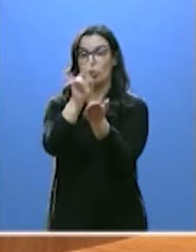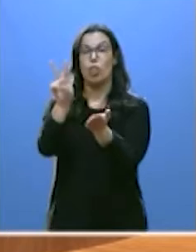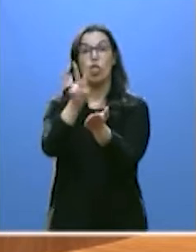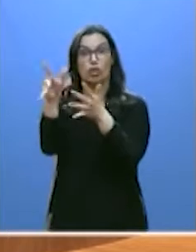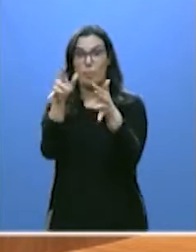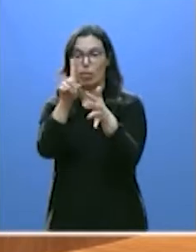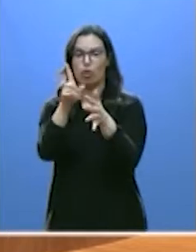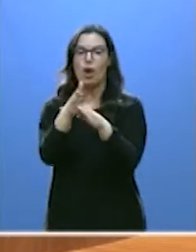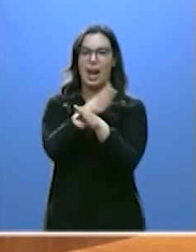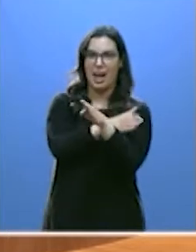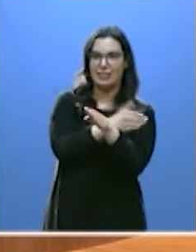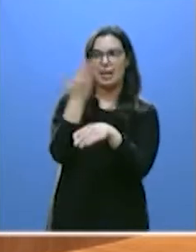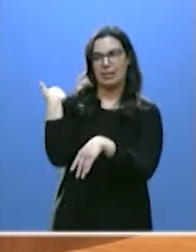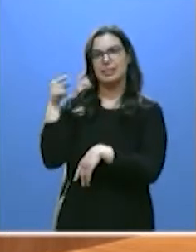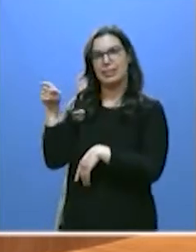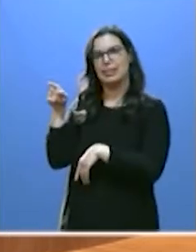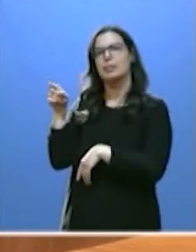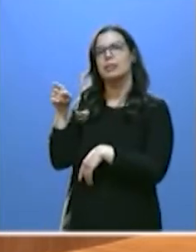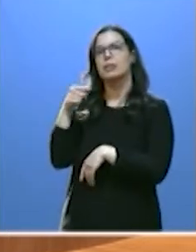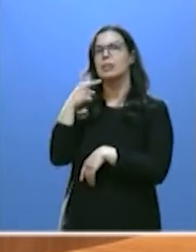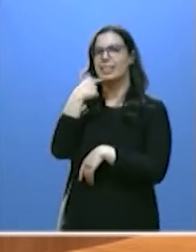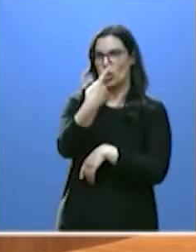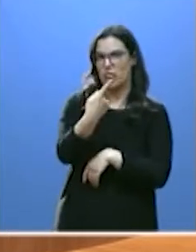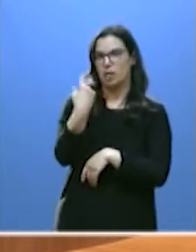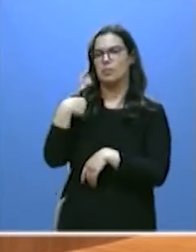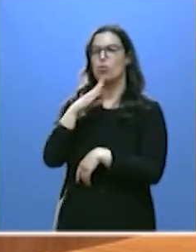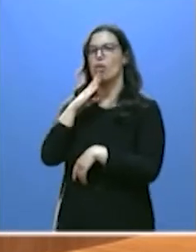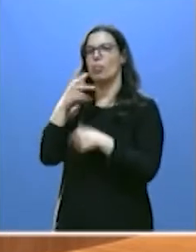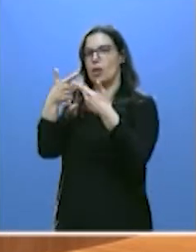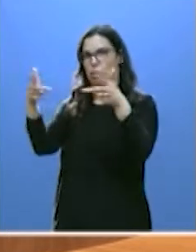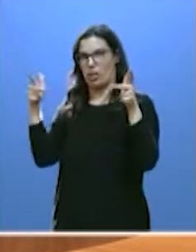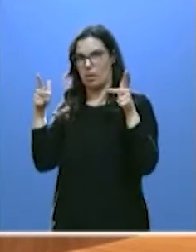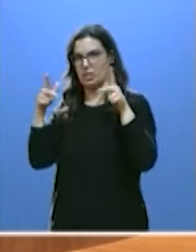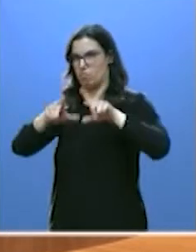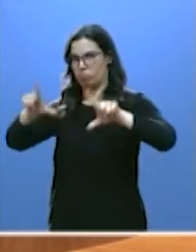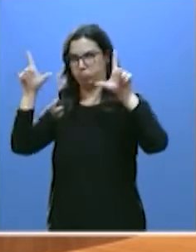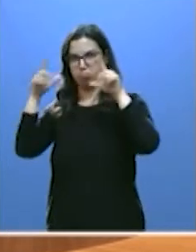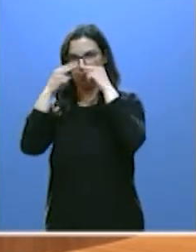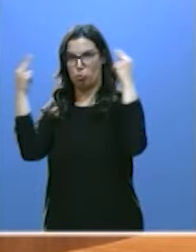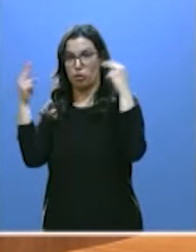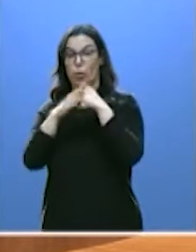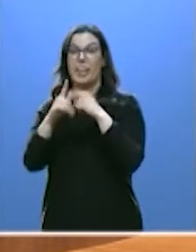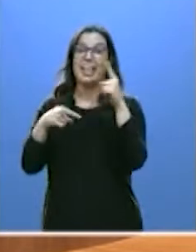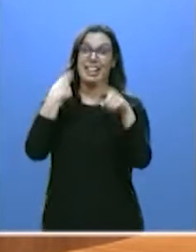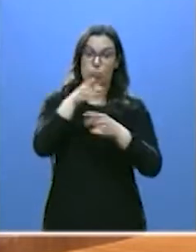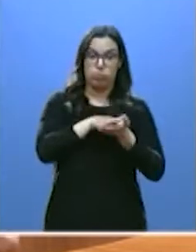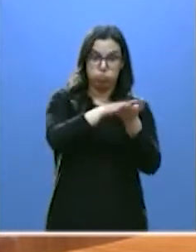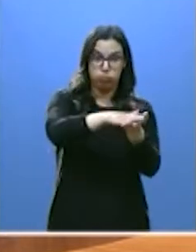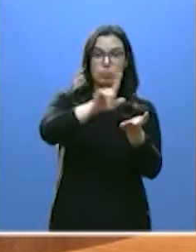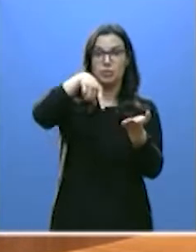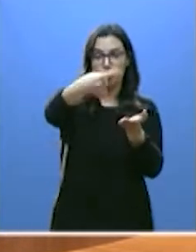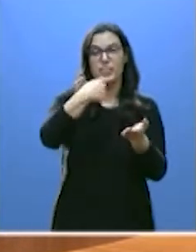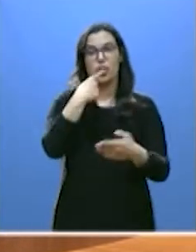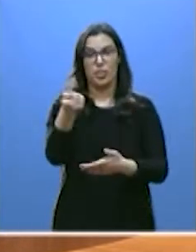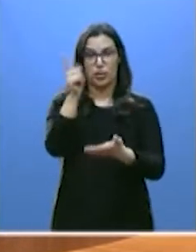marzo en una rueda de prensa en el Congreso de los Diputados. Y se lo dijo después de que la presentara también en una rueda de